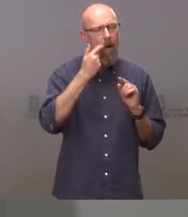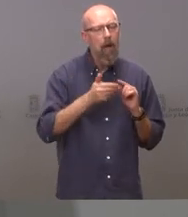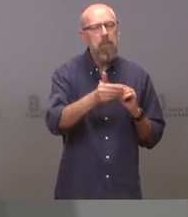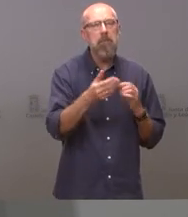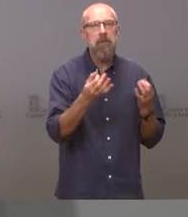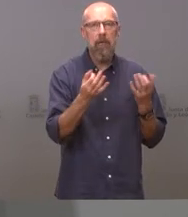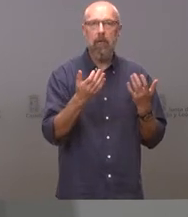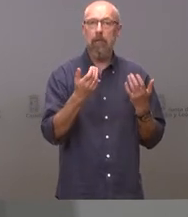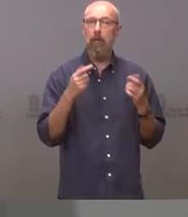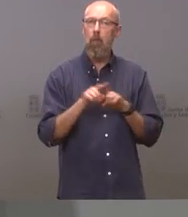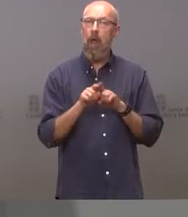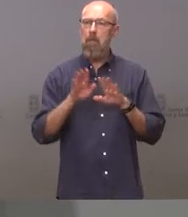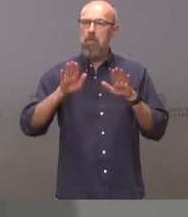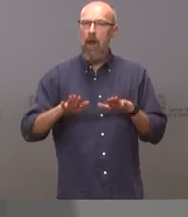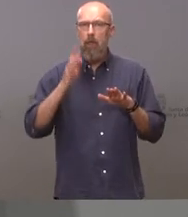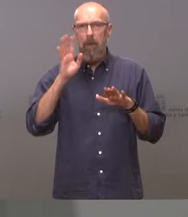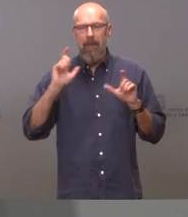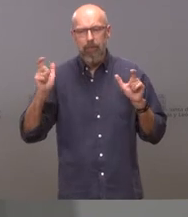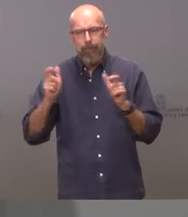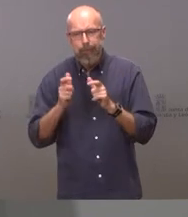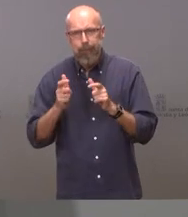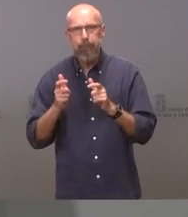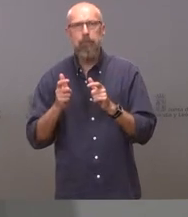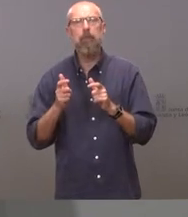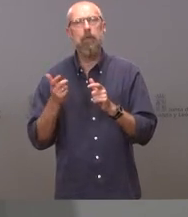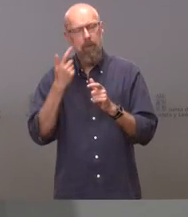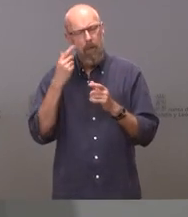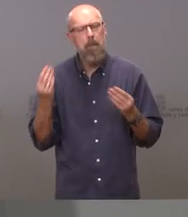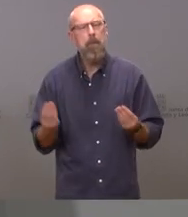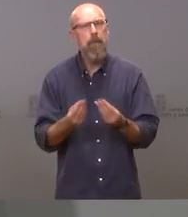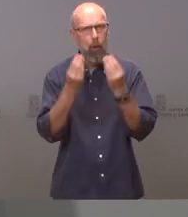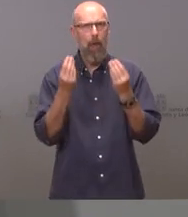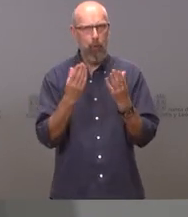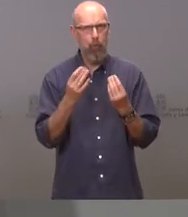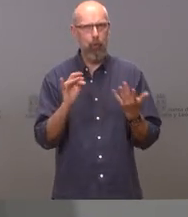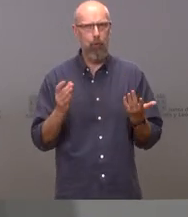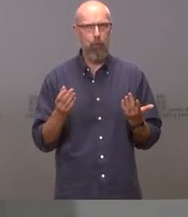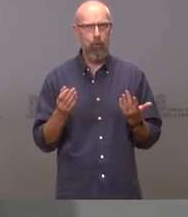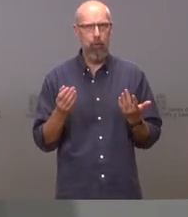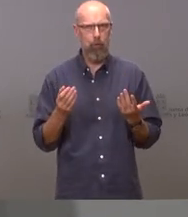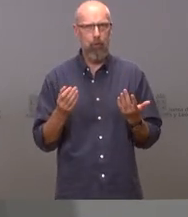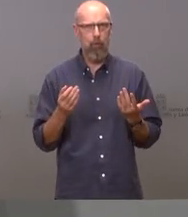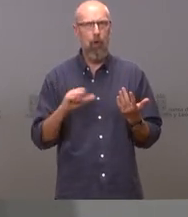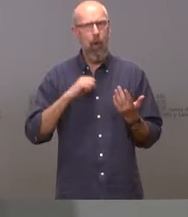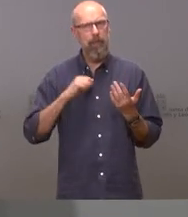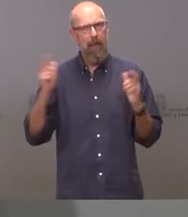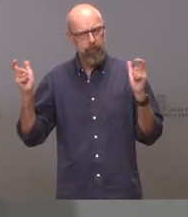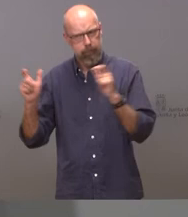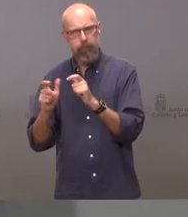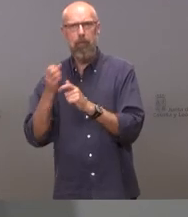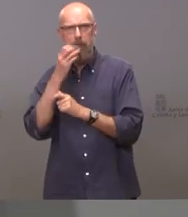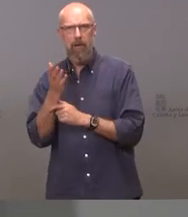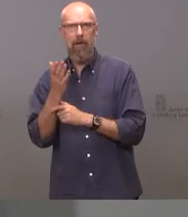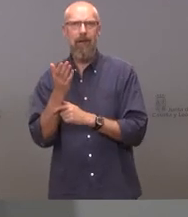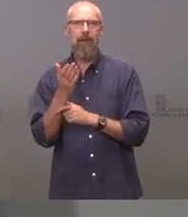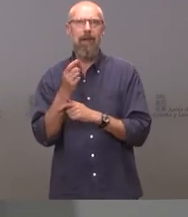estancados estamos mejorando mucho en nuestros niveles de hospitalización y la incidencia